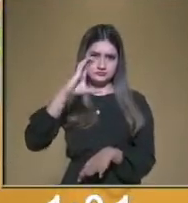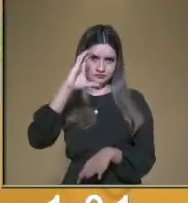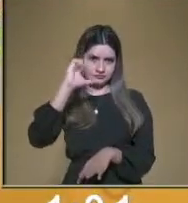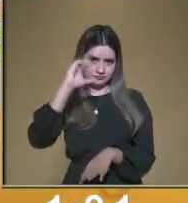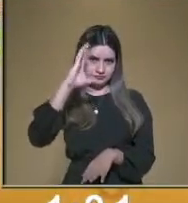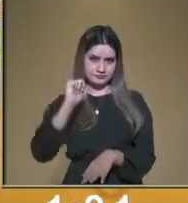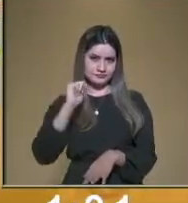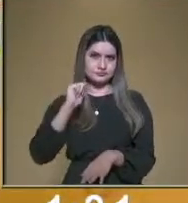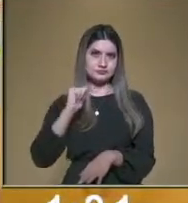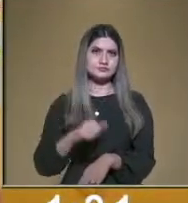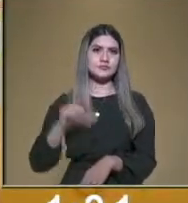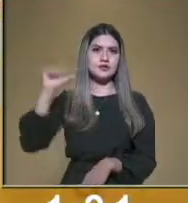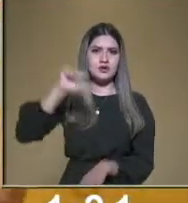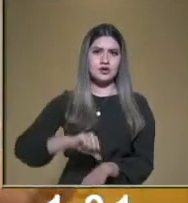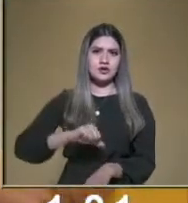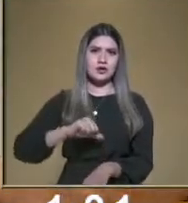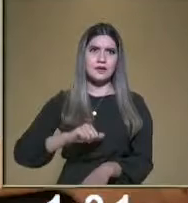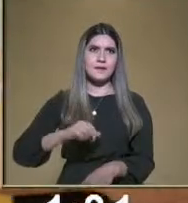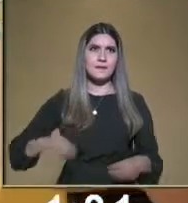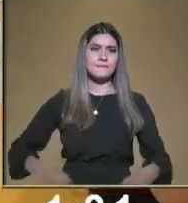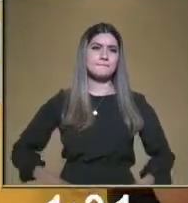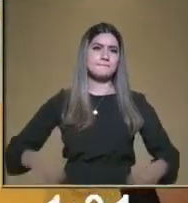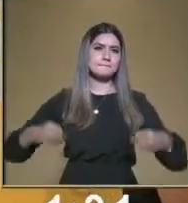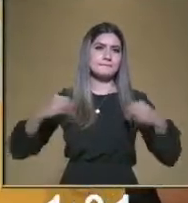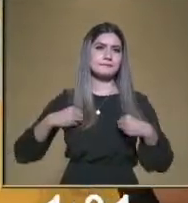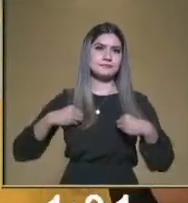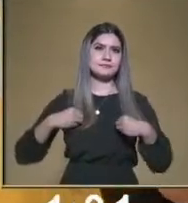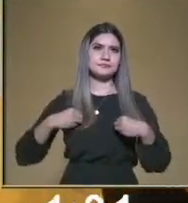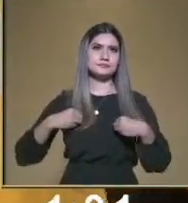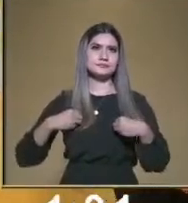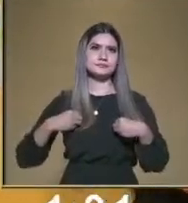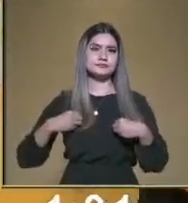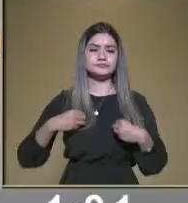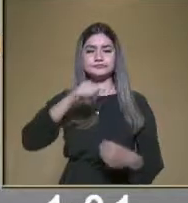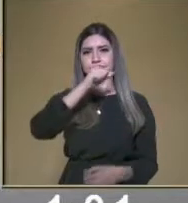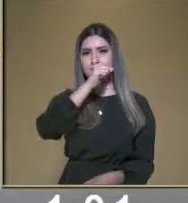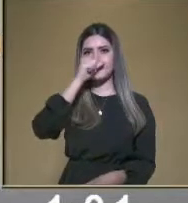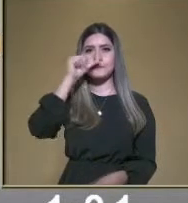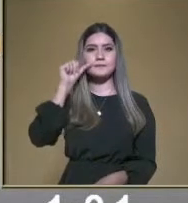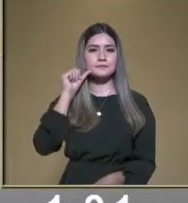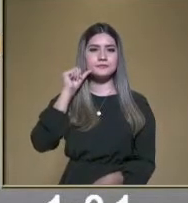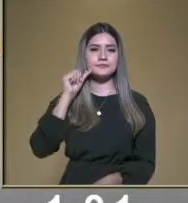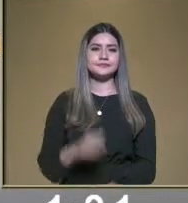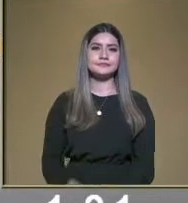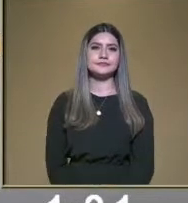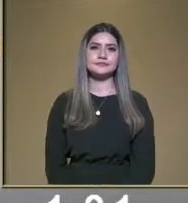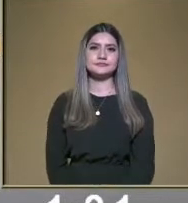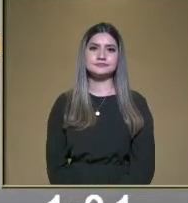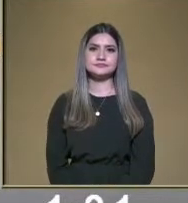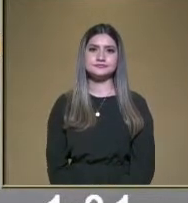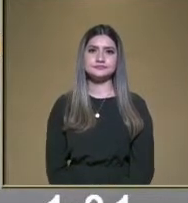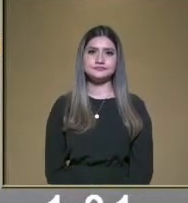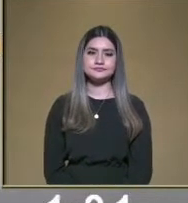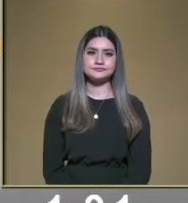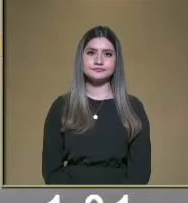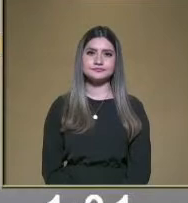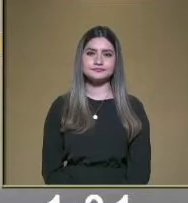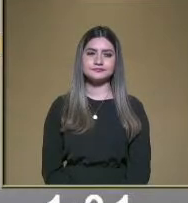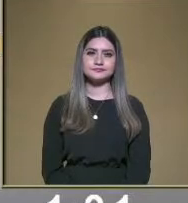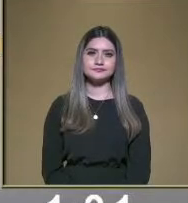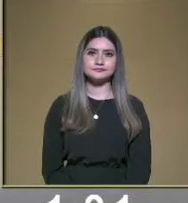viven en la colonia Héctor Caballero del municipio de Juárez. Muy bien, maestro, continuamos. Vamos, continuamos con